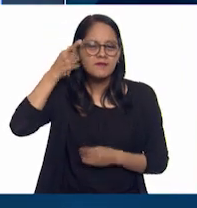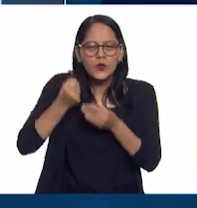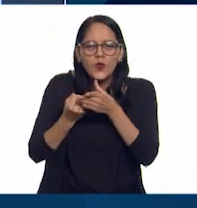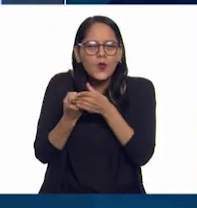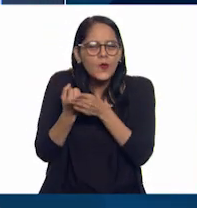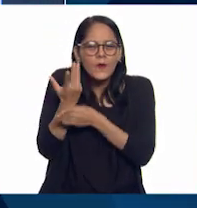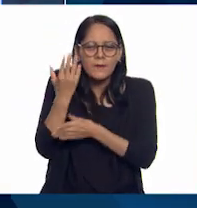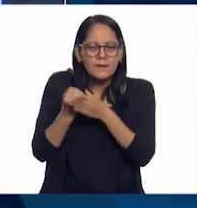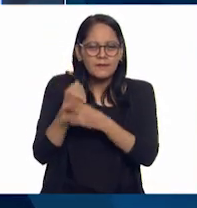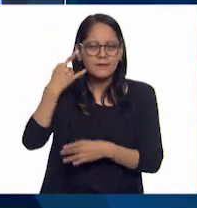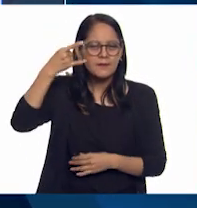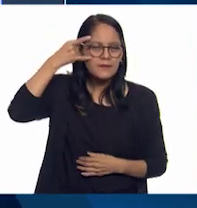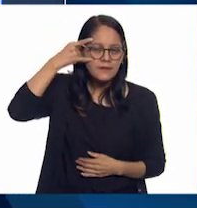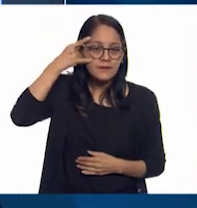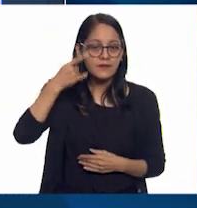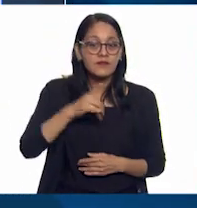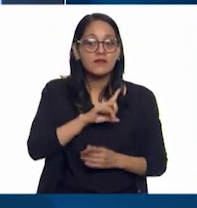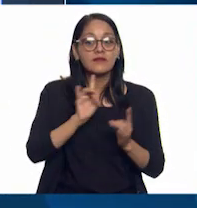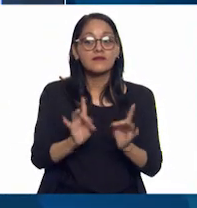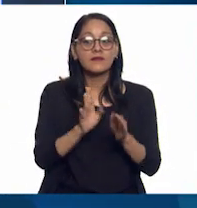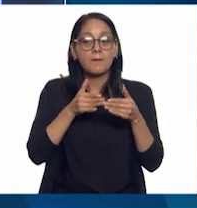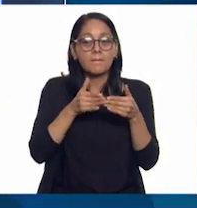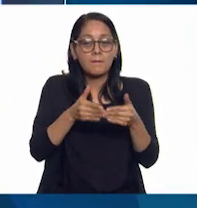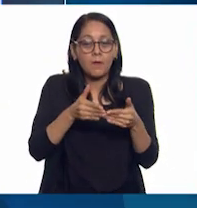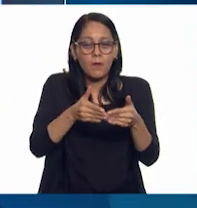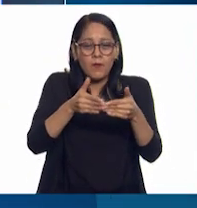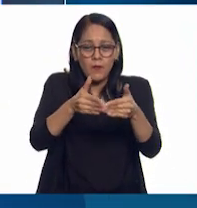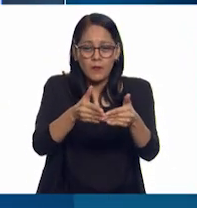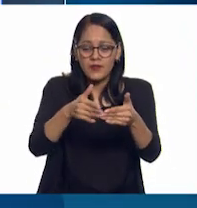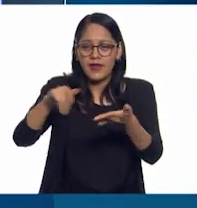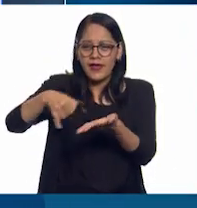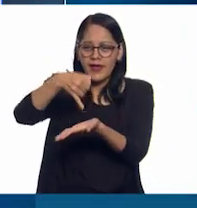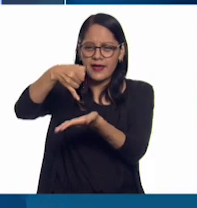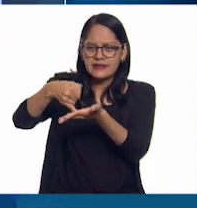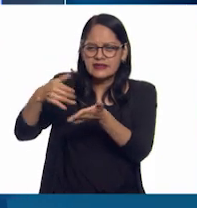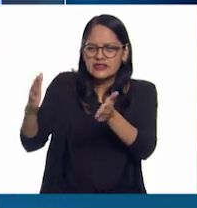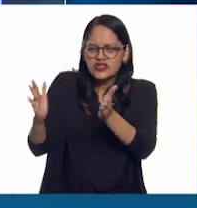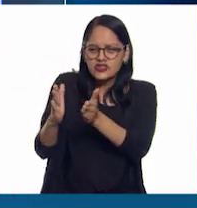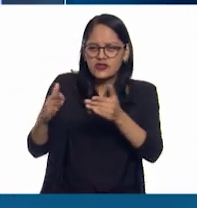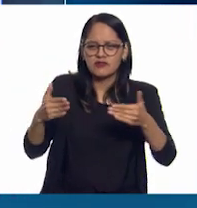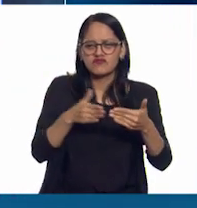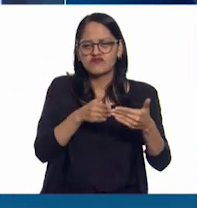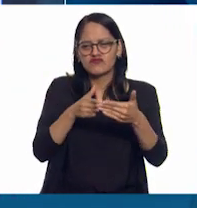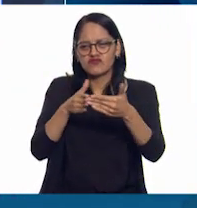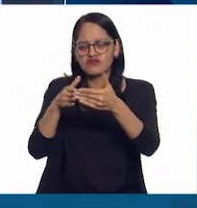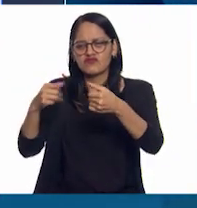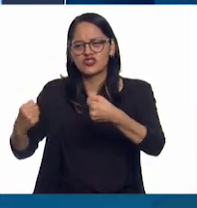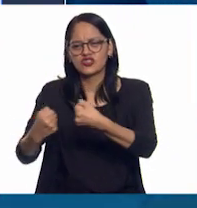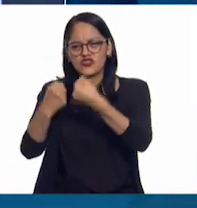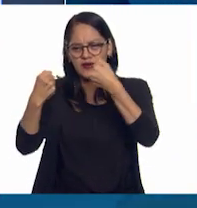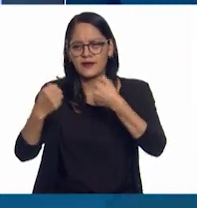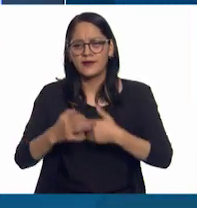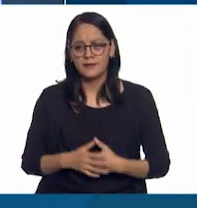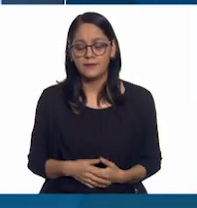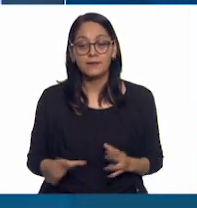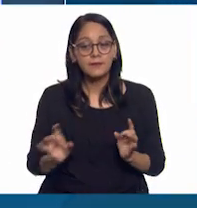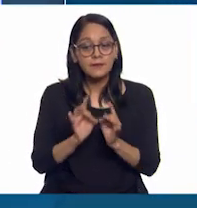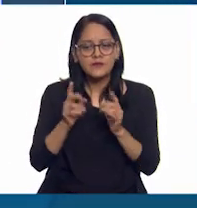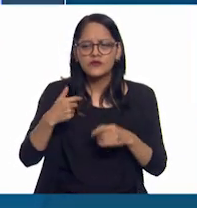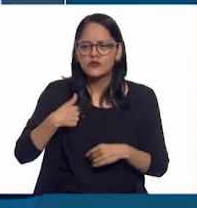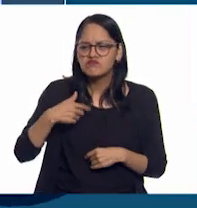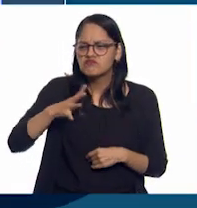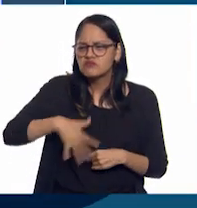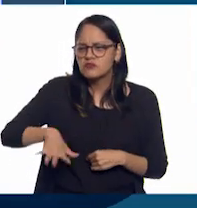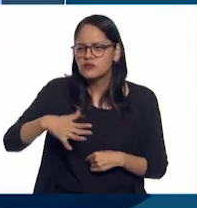y entonces choqué el barco contra una isla muy pequeña. Mientras caminaba buscando